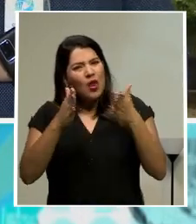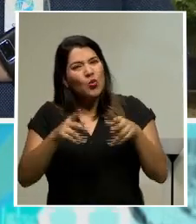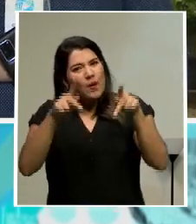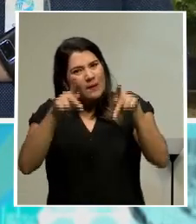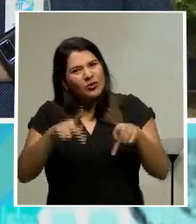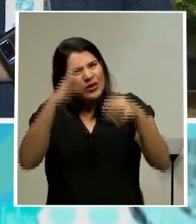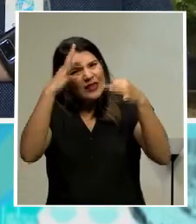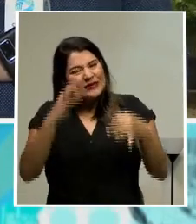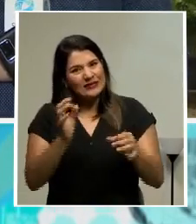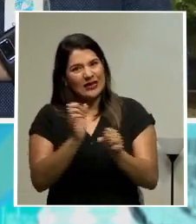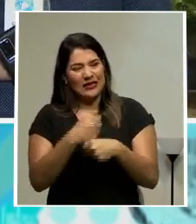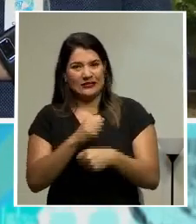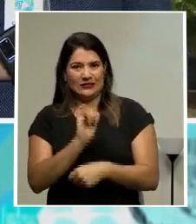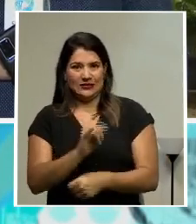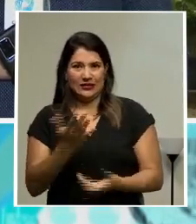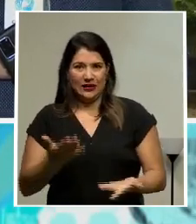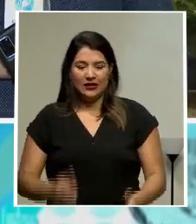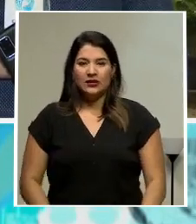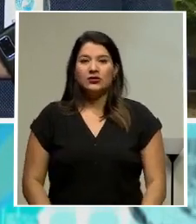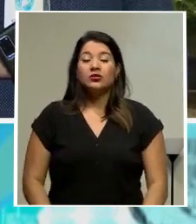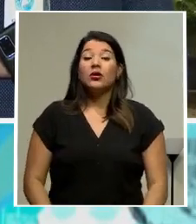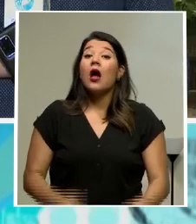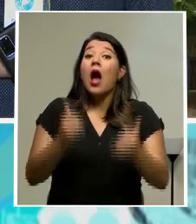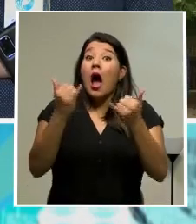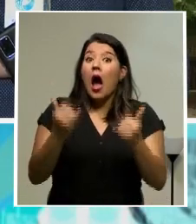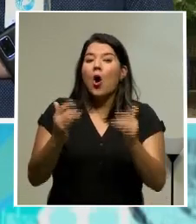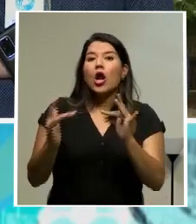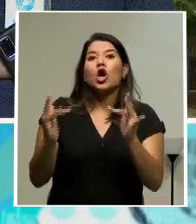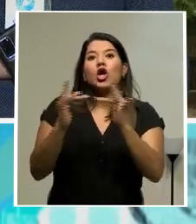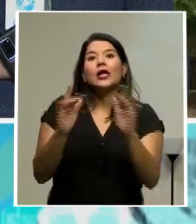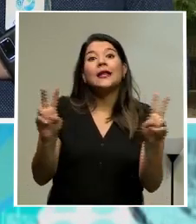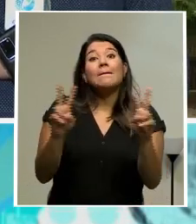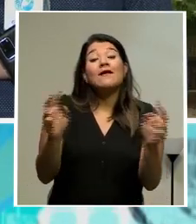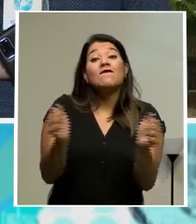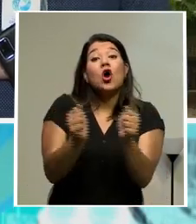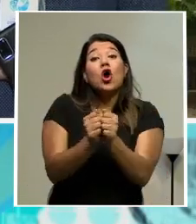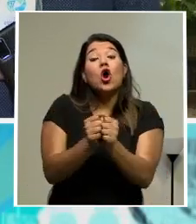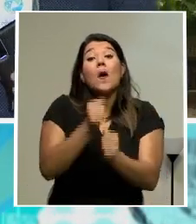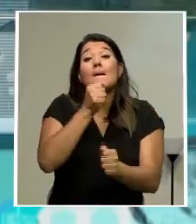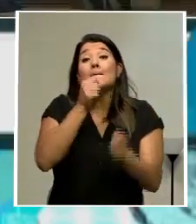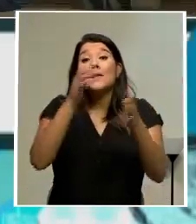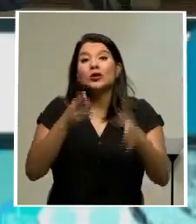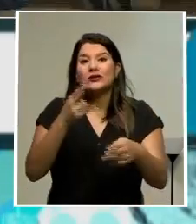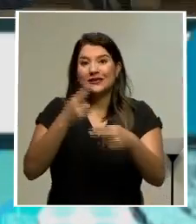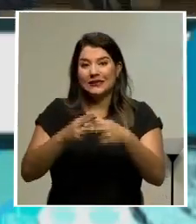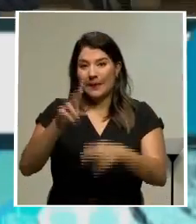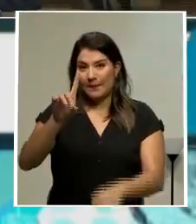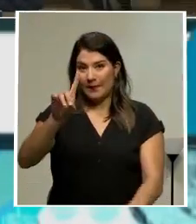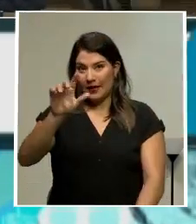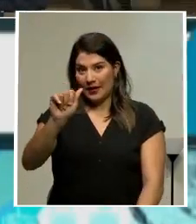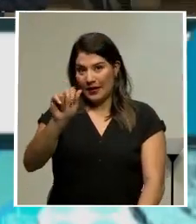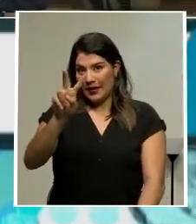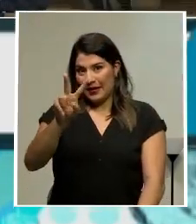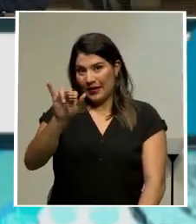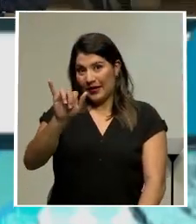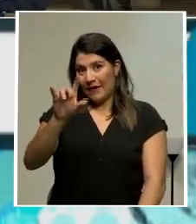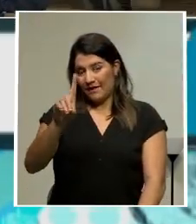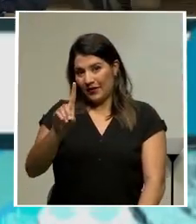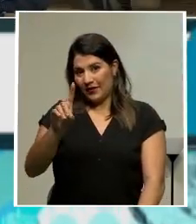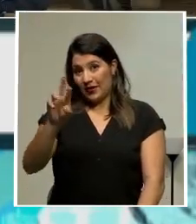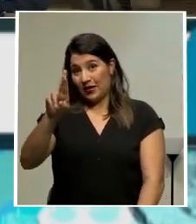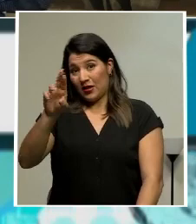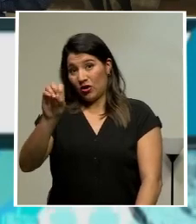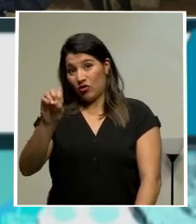de las personas. Vamos ahora un pase en vivo con nuestro compañero David Robertsi. En la medianoche del sábado,